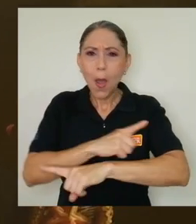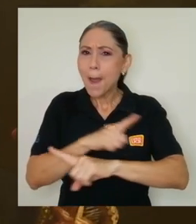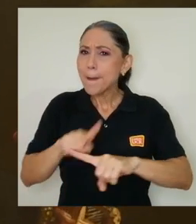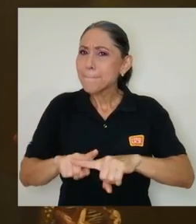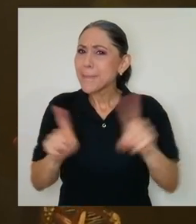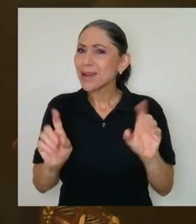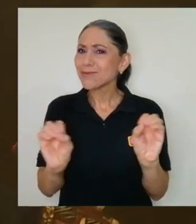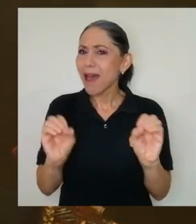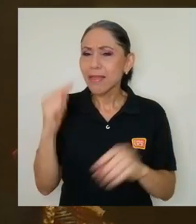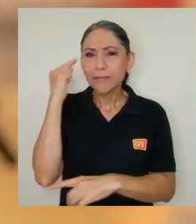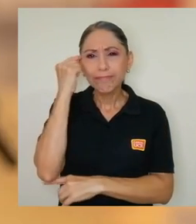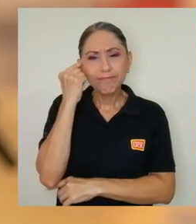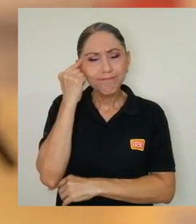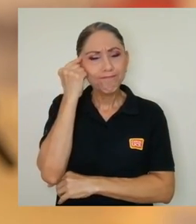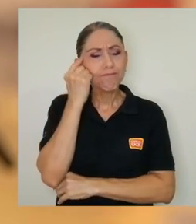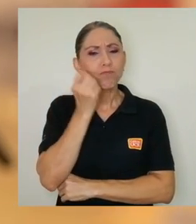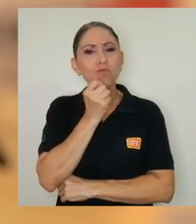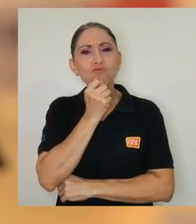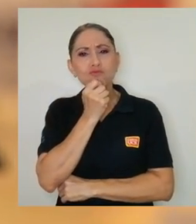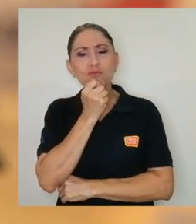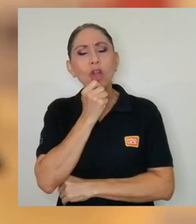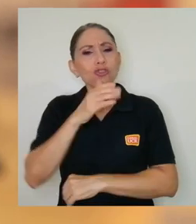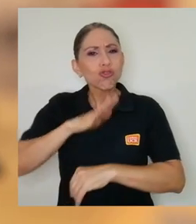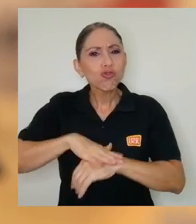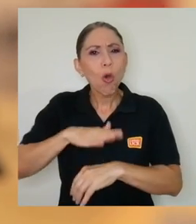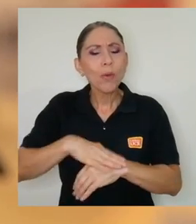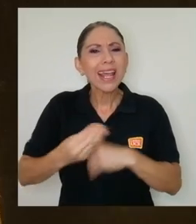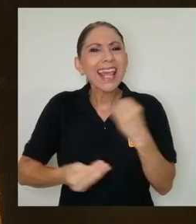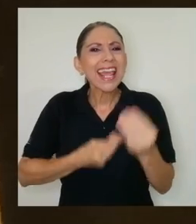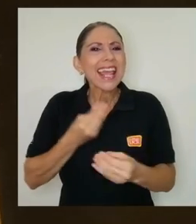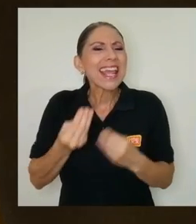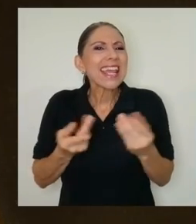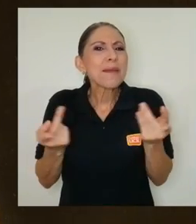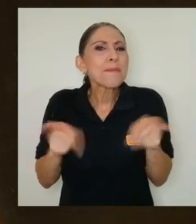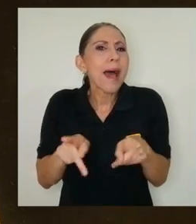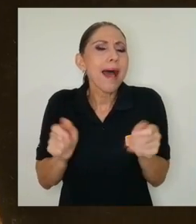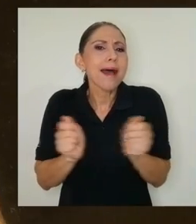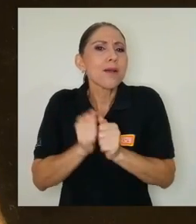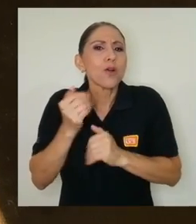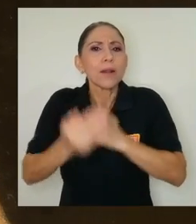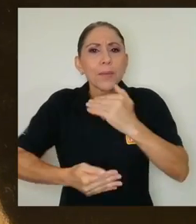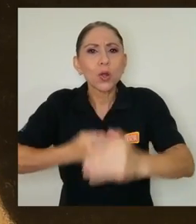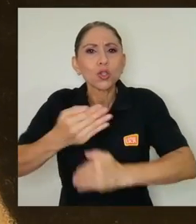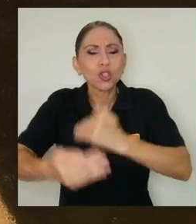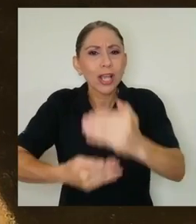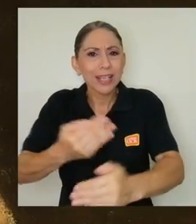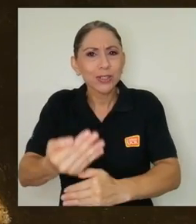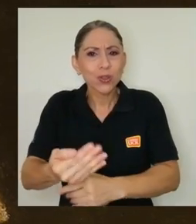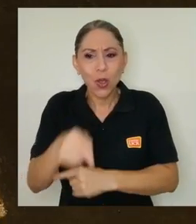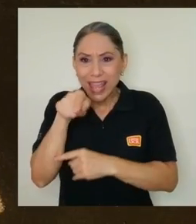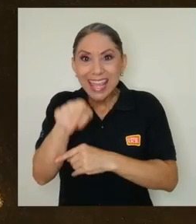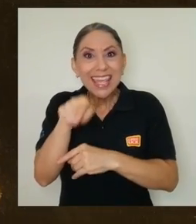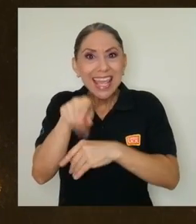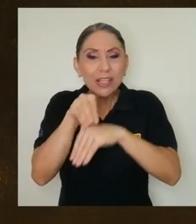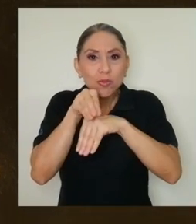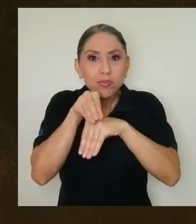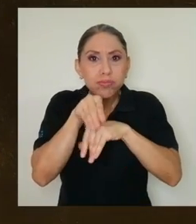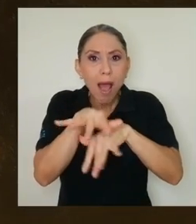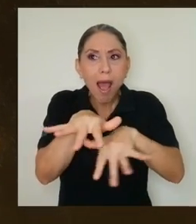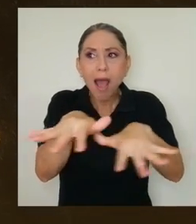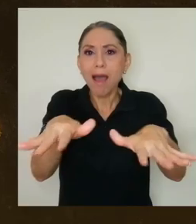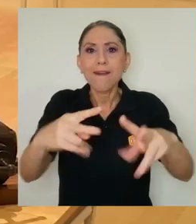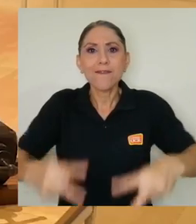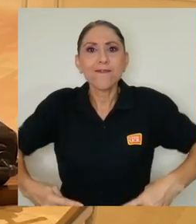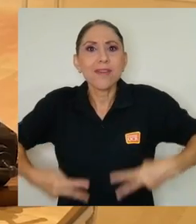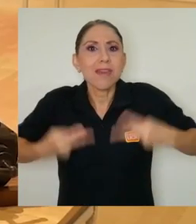sobre las implicaciones que tiene el proceso y como como esto penetra toda la vida